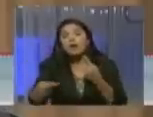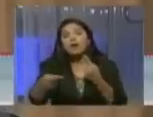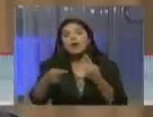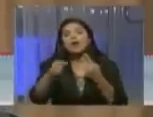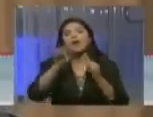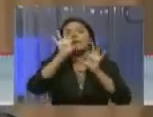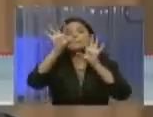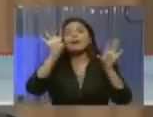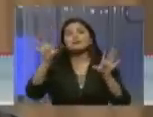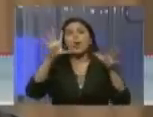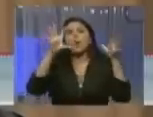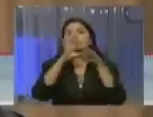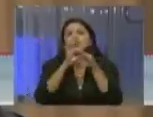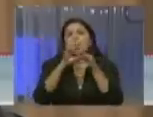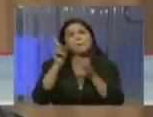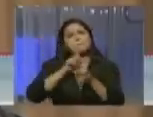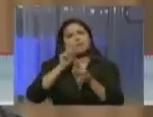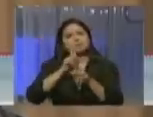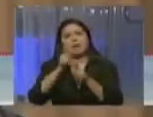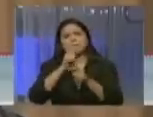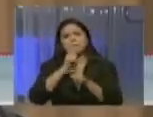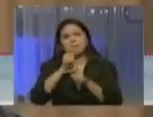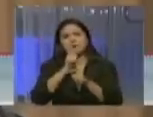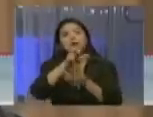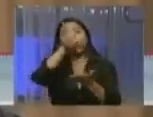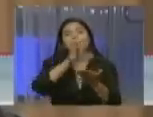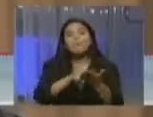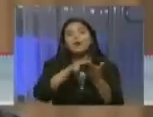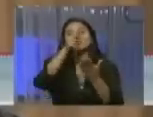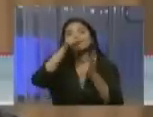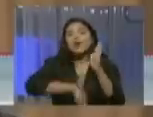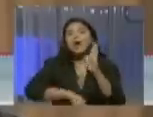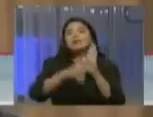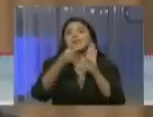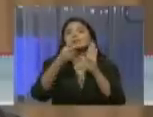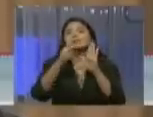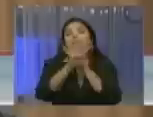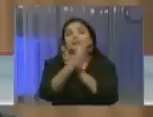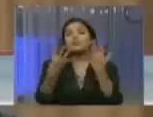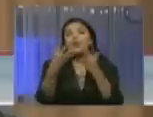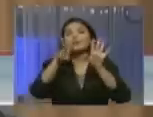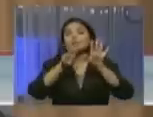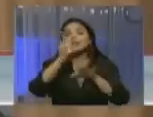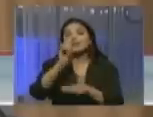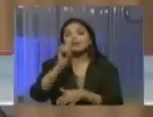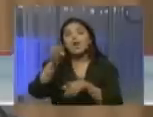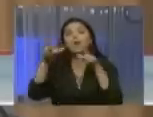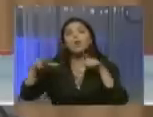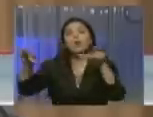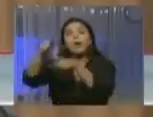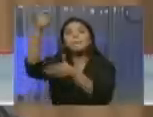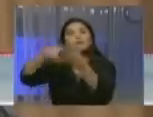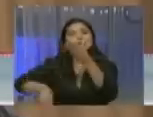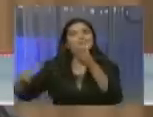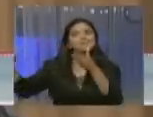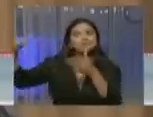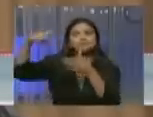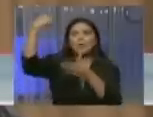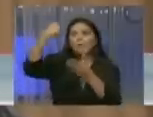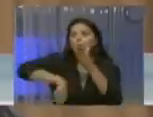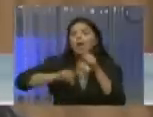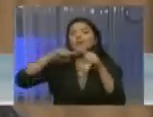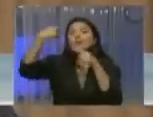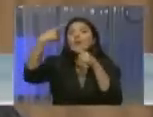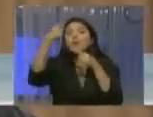a esos reportes falsos de prensa aprueba la resolución un 19.70, zona de prohibición aérea, y a la